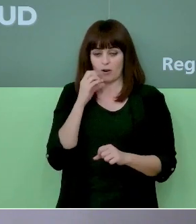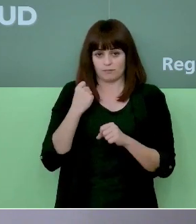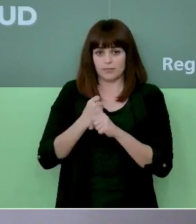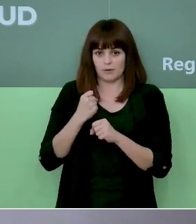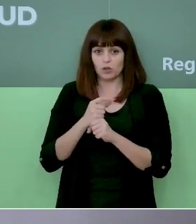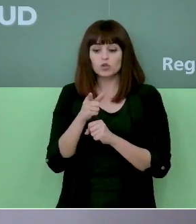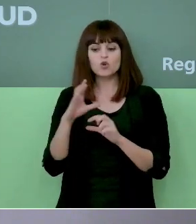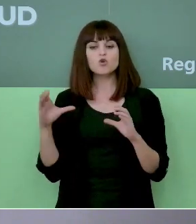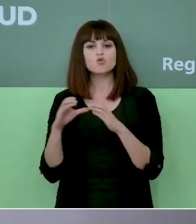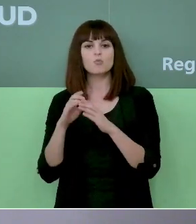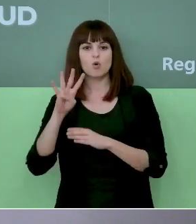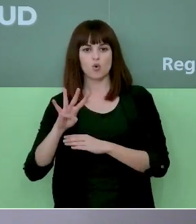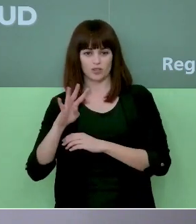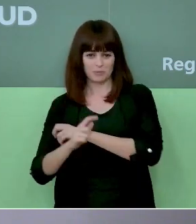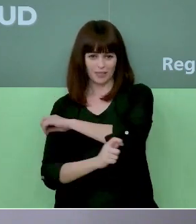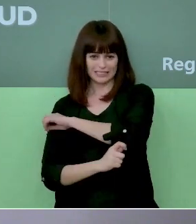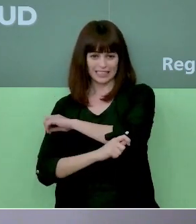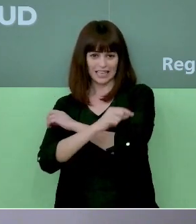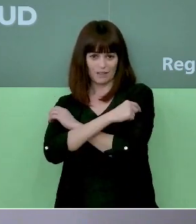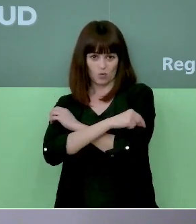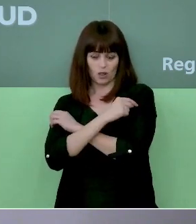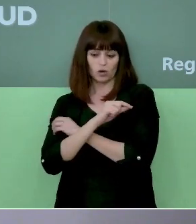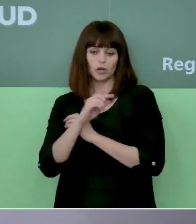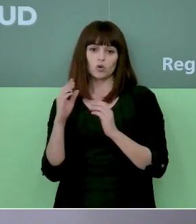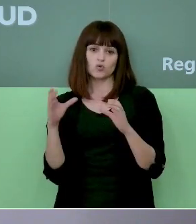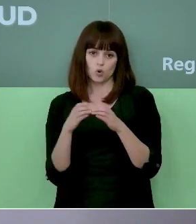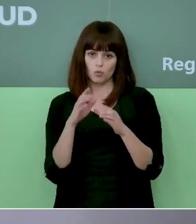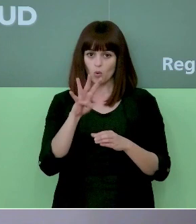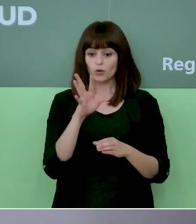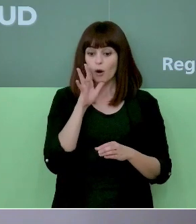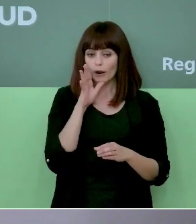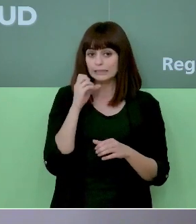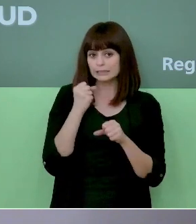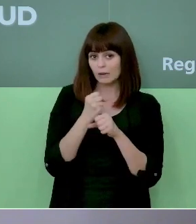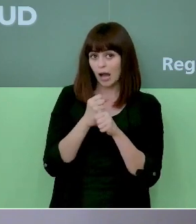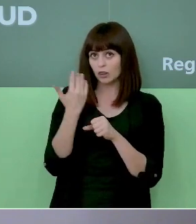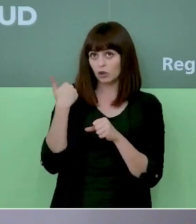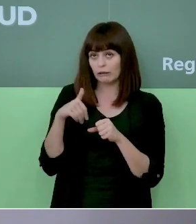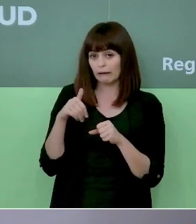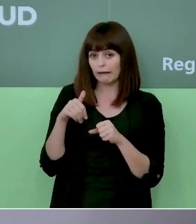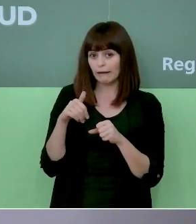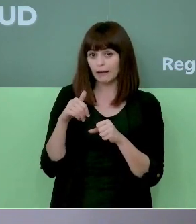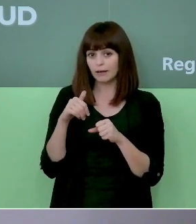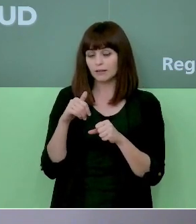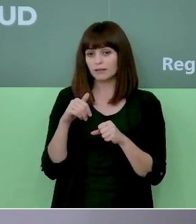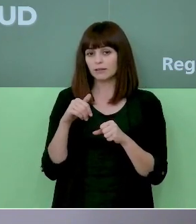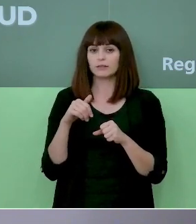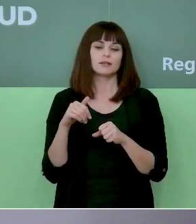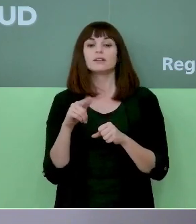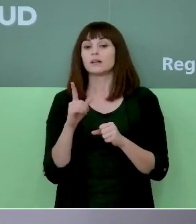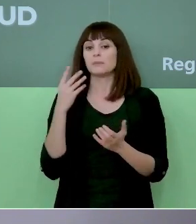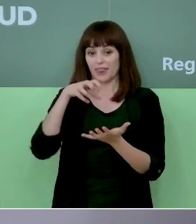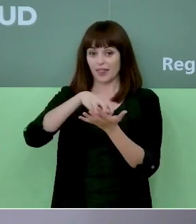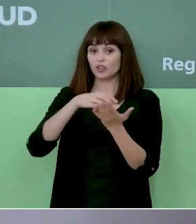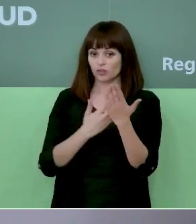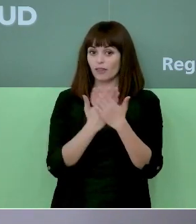el grupo 4 dentro de la estrategia de la etapa 1. Estamos trabajando, ya llegando a ellos, a los que están en centros